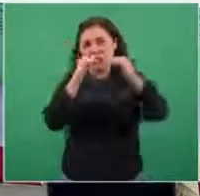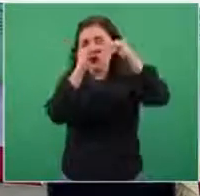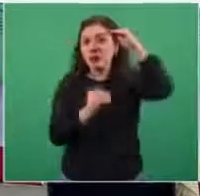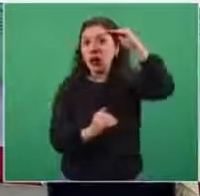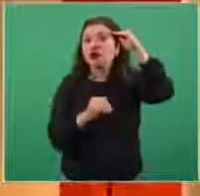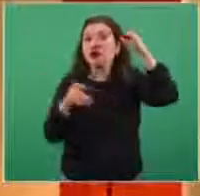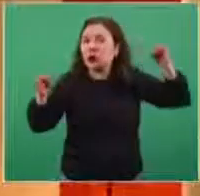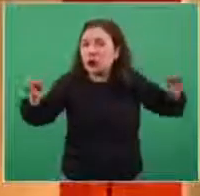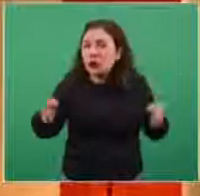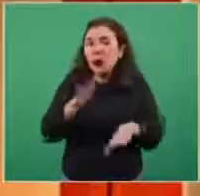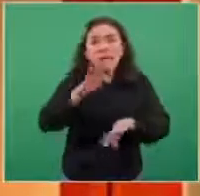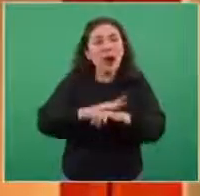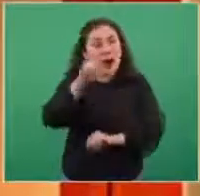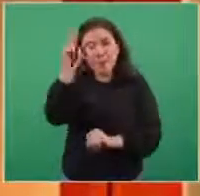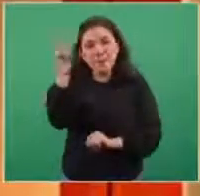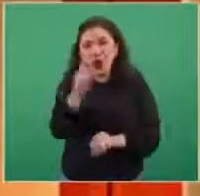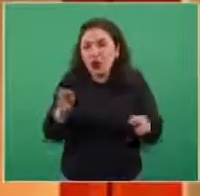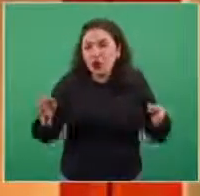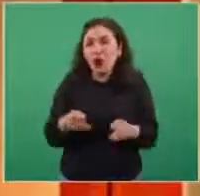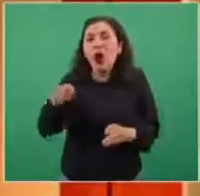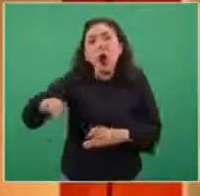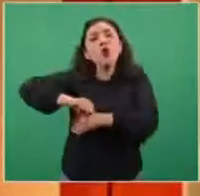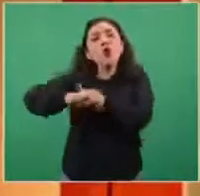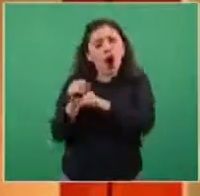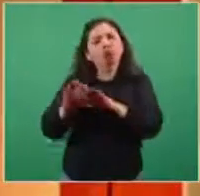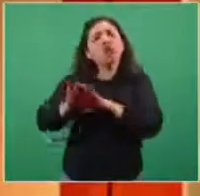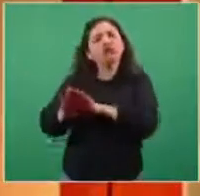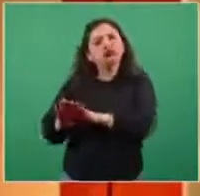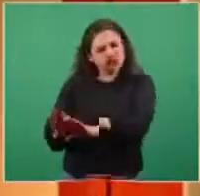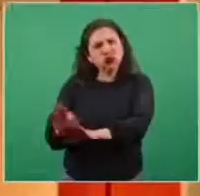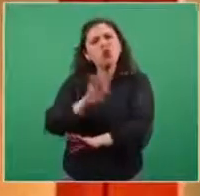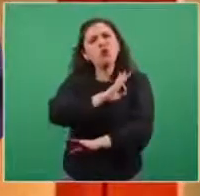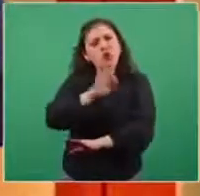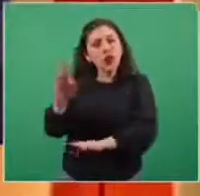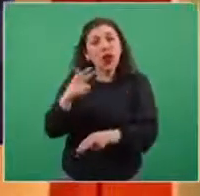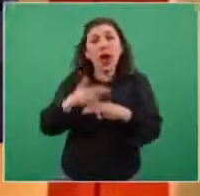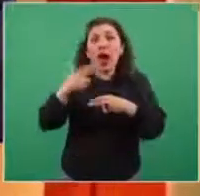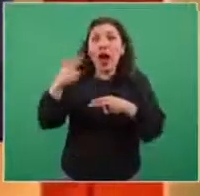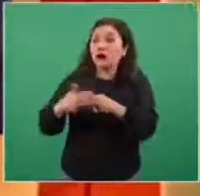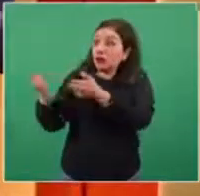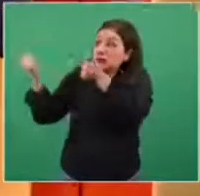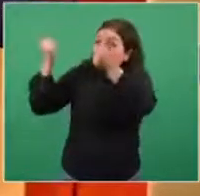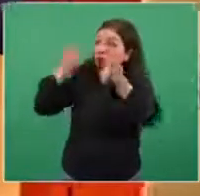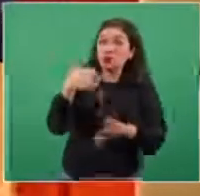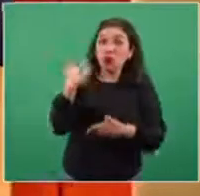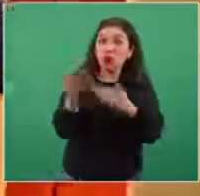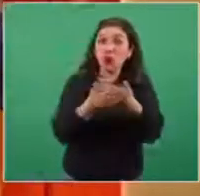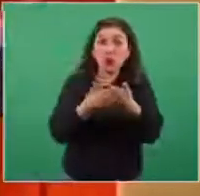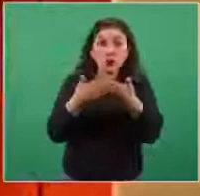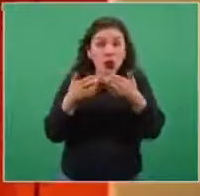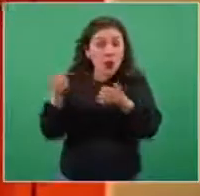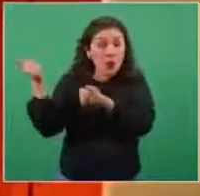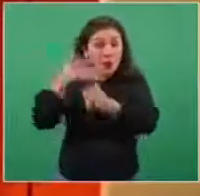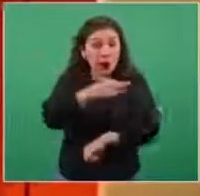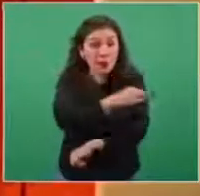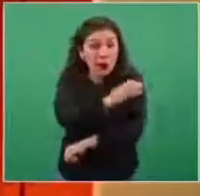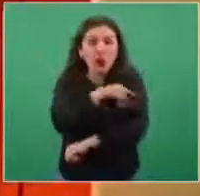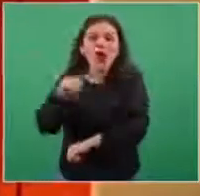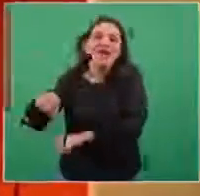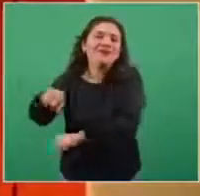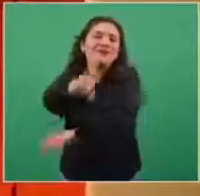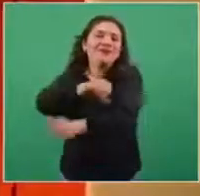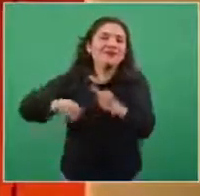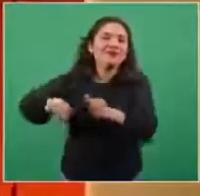dosis permanezcan permanentemente ahí o por un tiempo prolongado. En cuanto tengamos un nuevo embarque, estas serán movilizadas